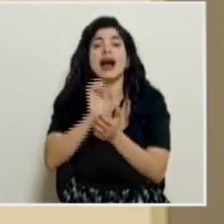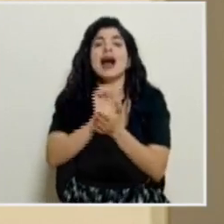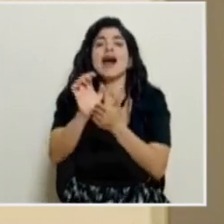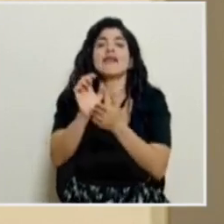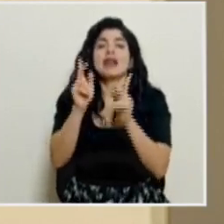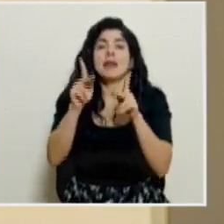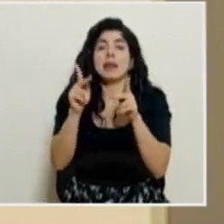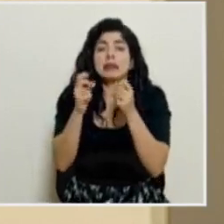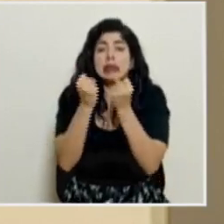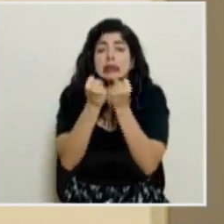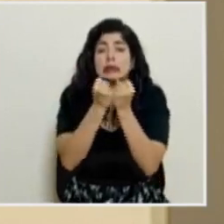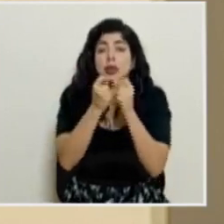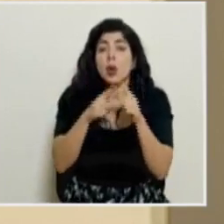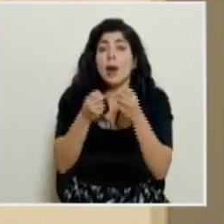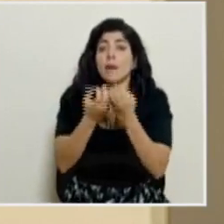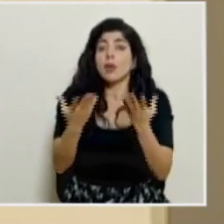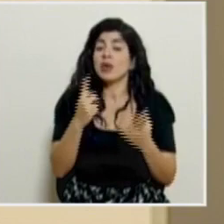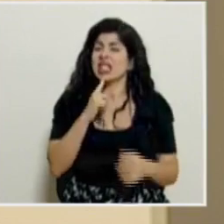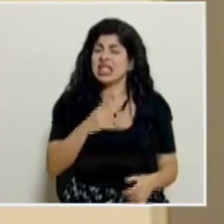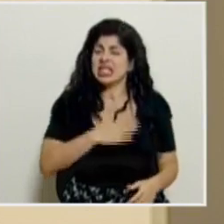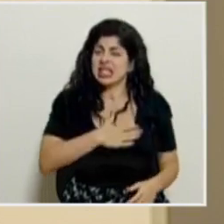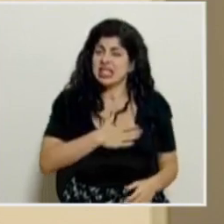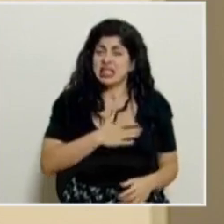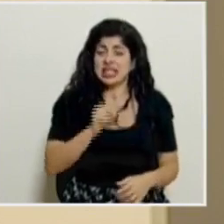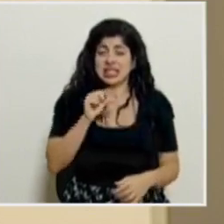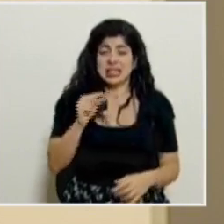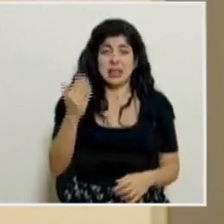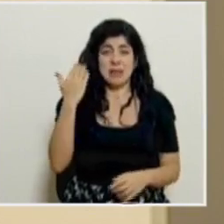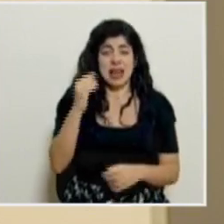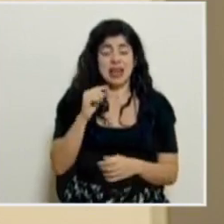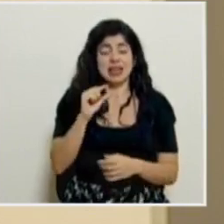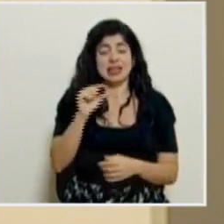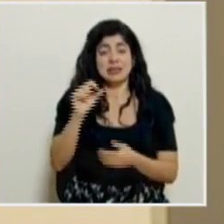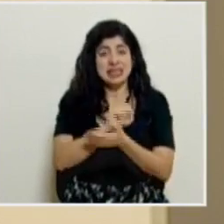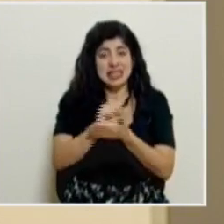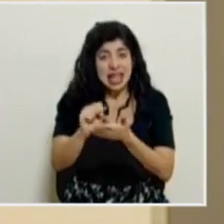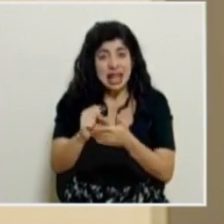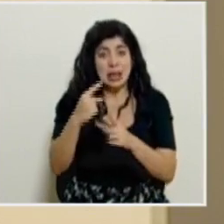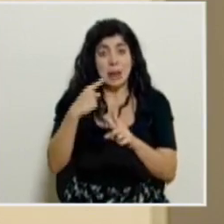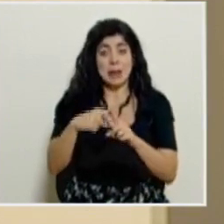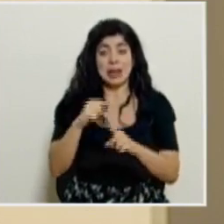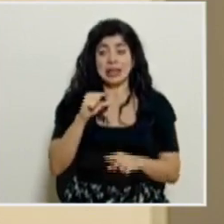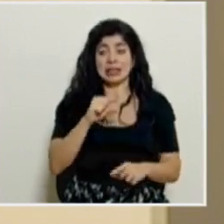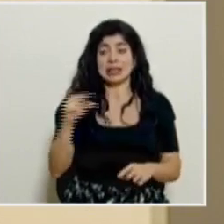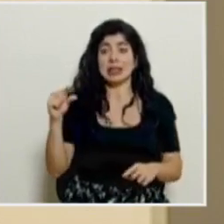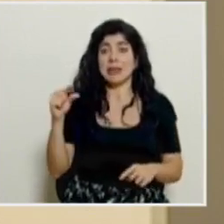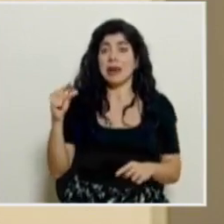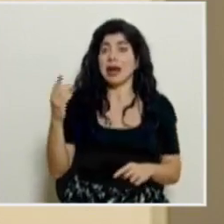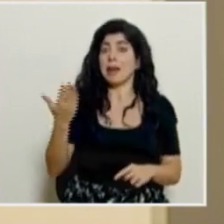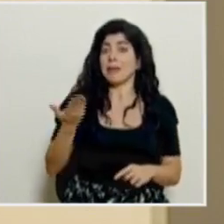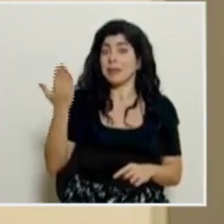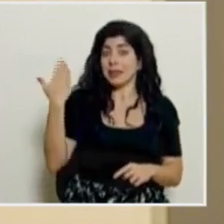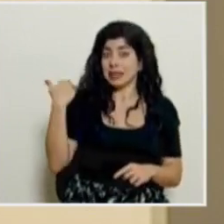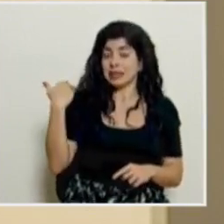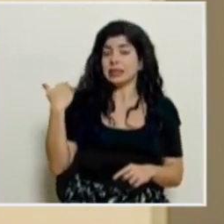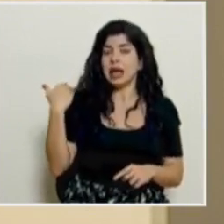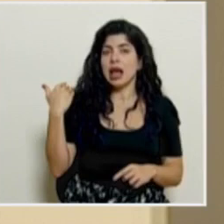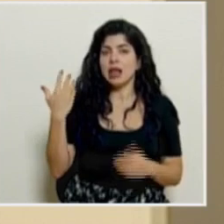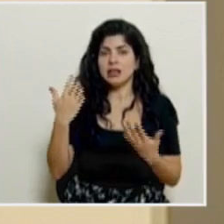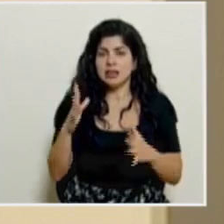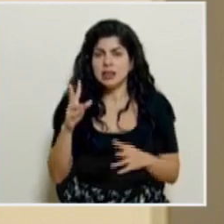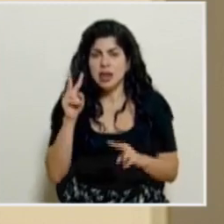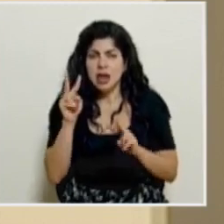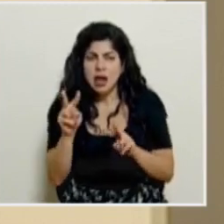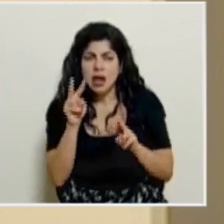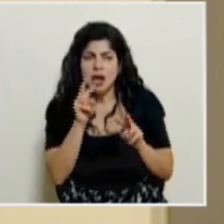aglomeración de personas en sitios públicos lamentablemente durante la semana santa y ya durante las semanas anteriores a esta hemos